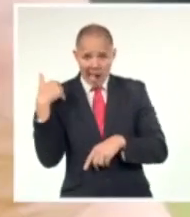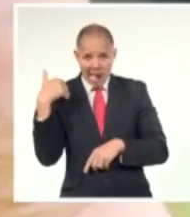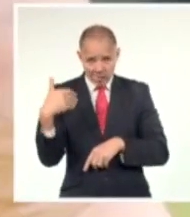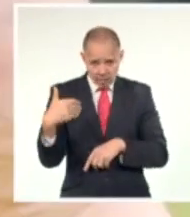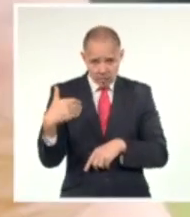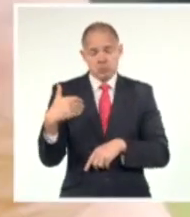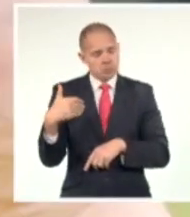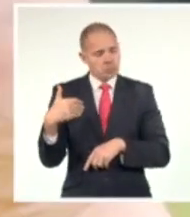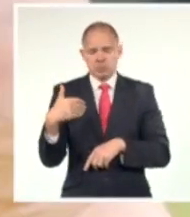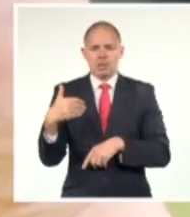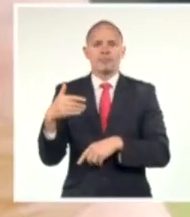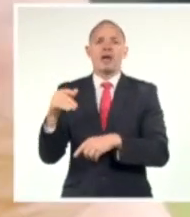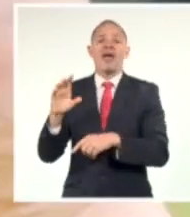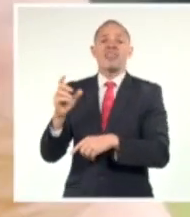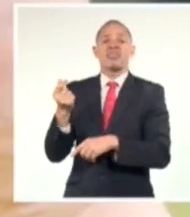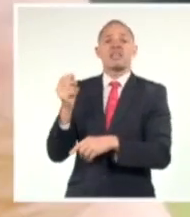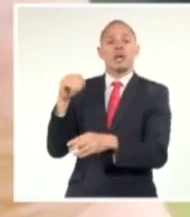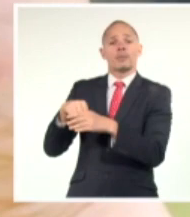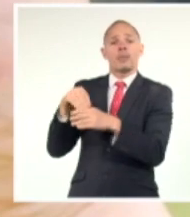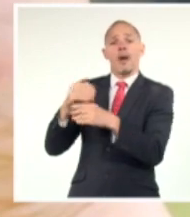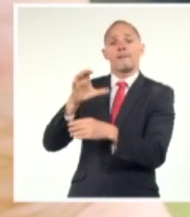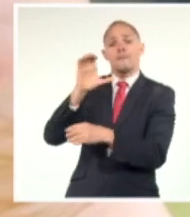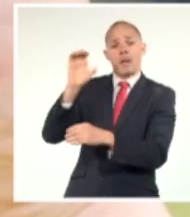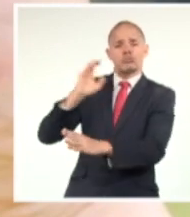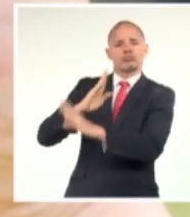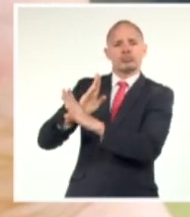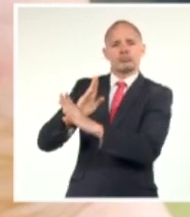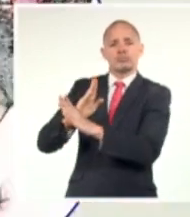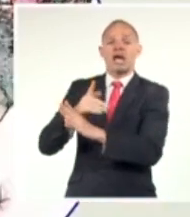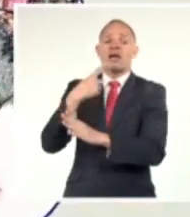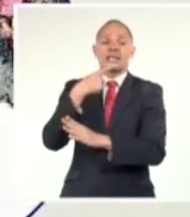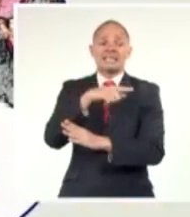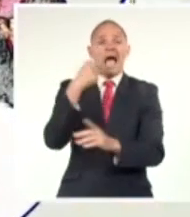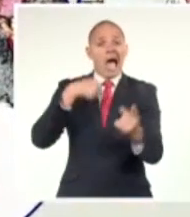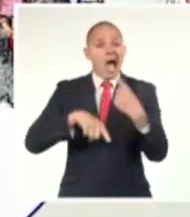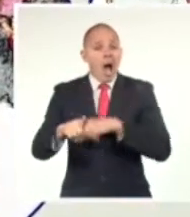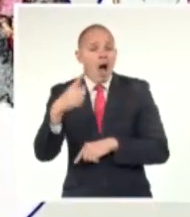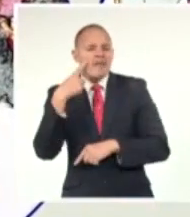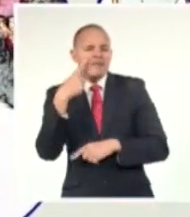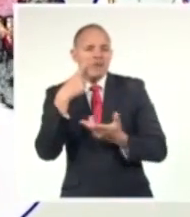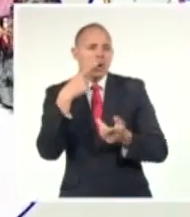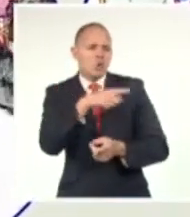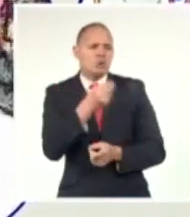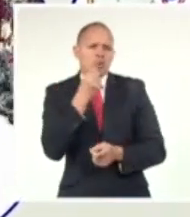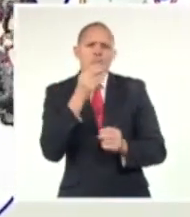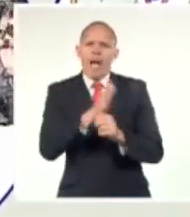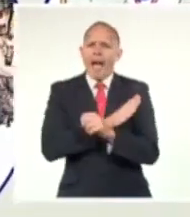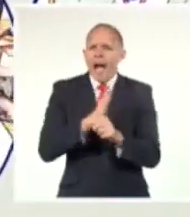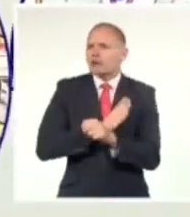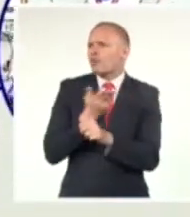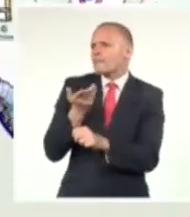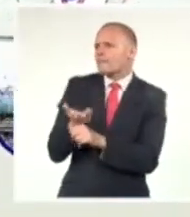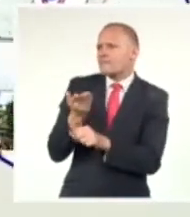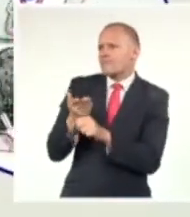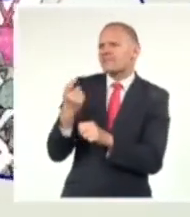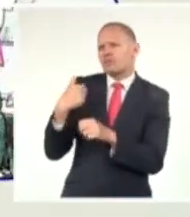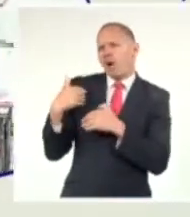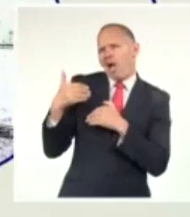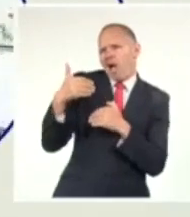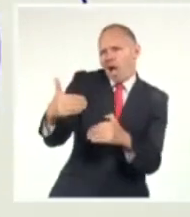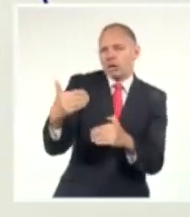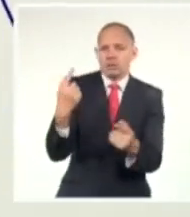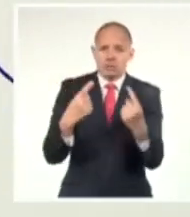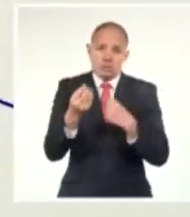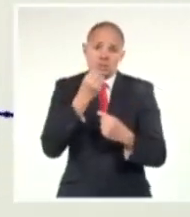Asimismo, la ONAD comunicó oportunamente sobre el derecho de presentar solicitudes de aplazamientos de estos aportes tributarios en caso de no